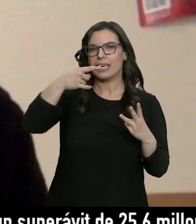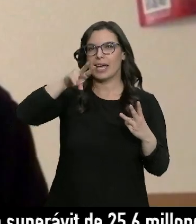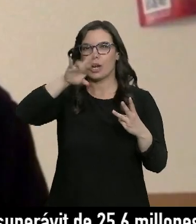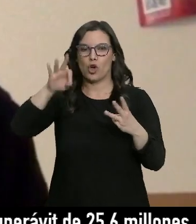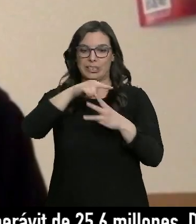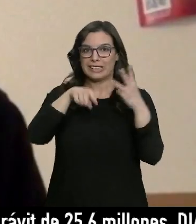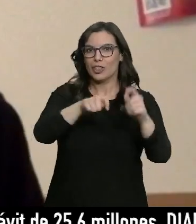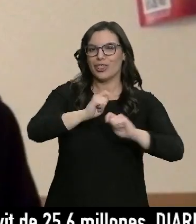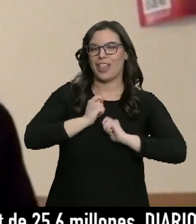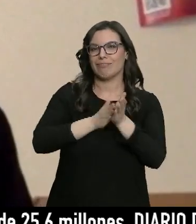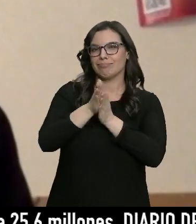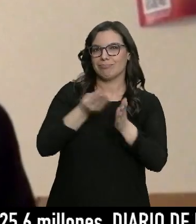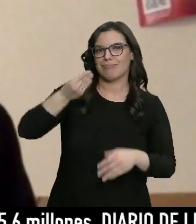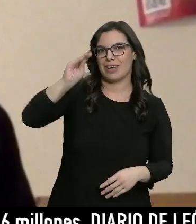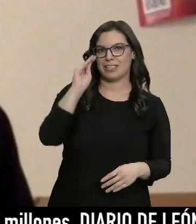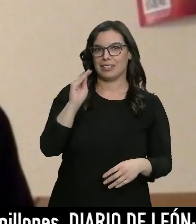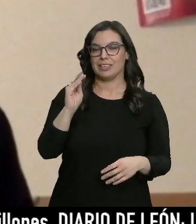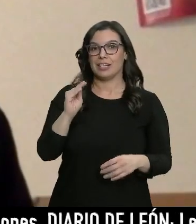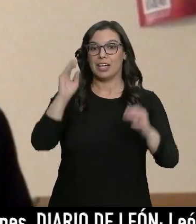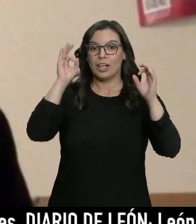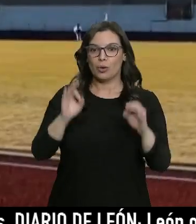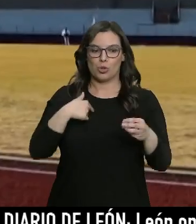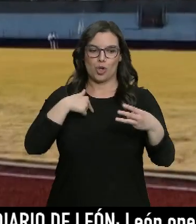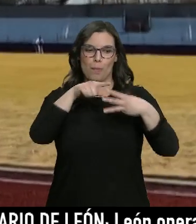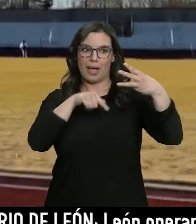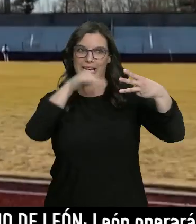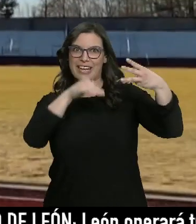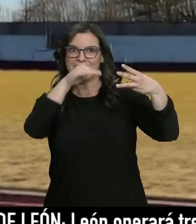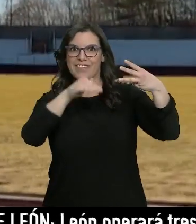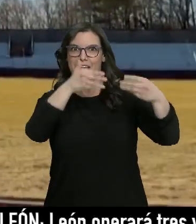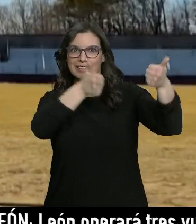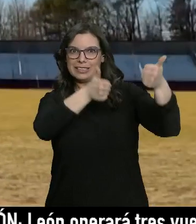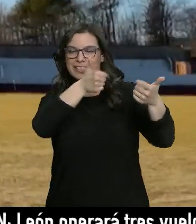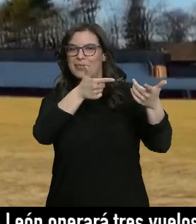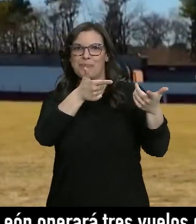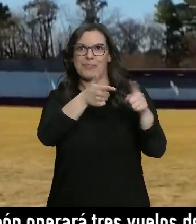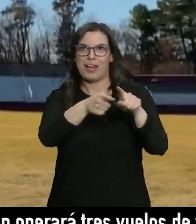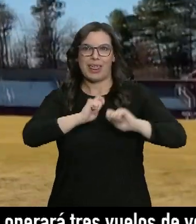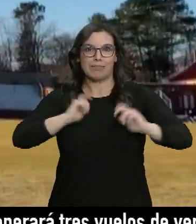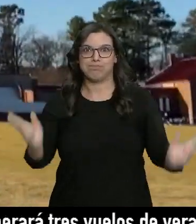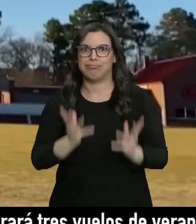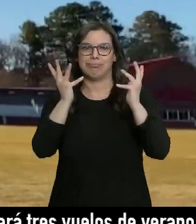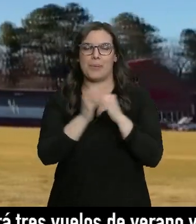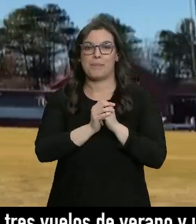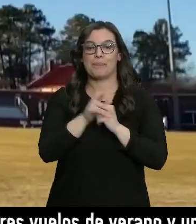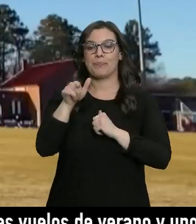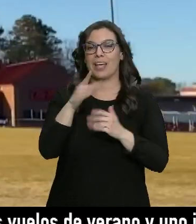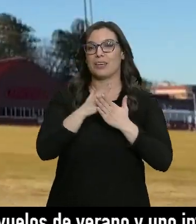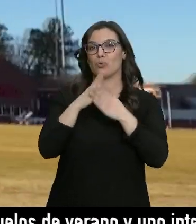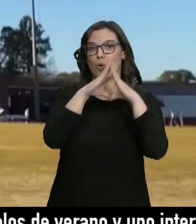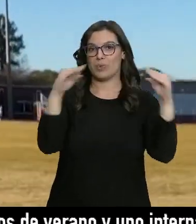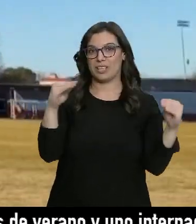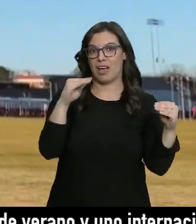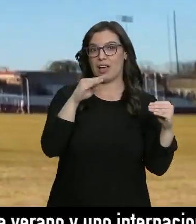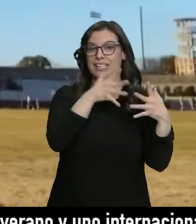una motivación extra y verme entre esos nombres es como un empujón. Su estancia en la Universidad de Mississippi